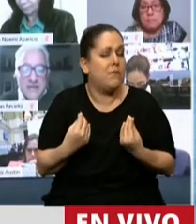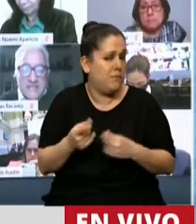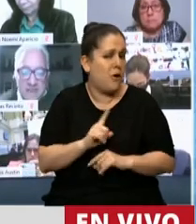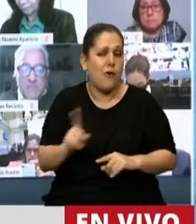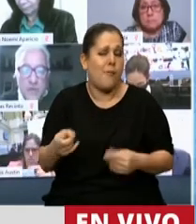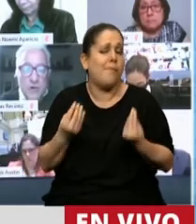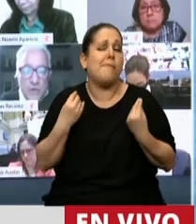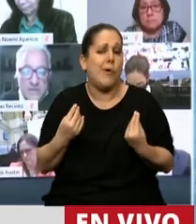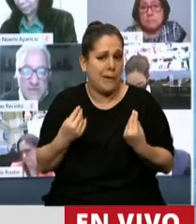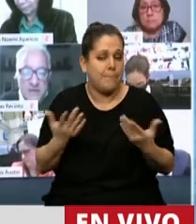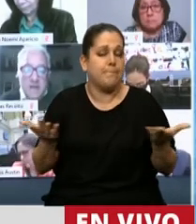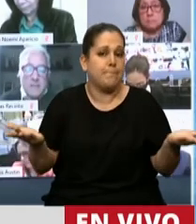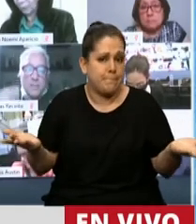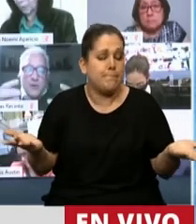no lo es?